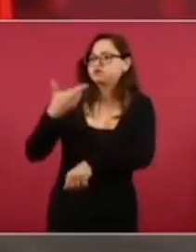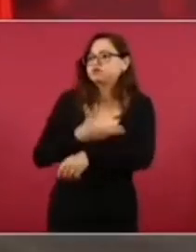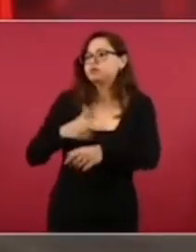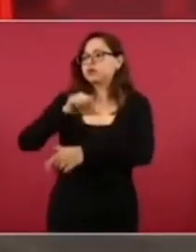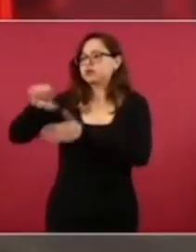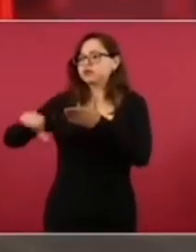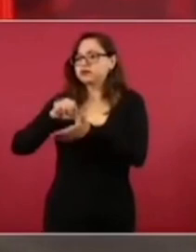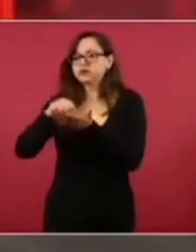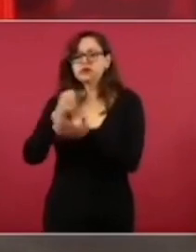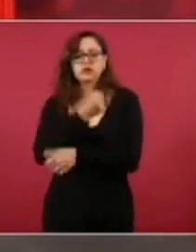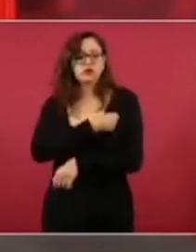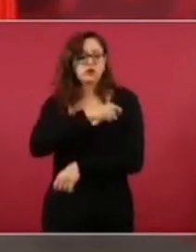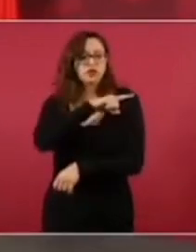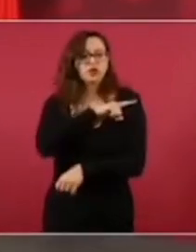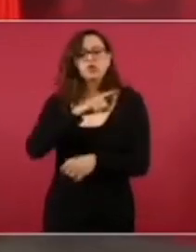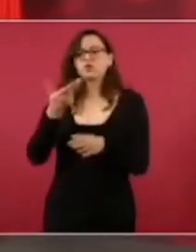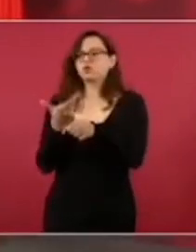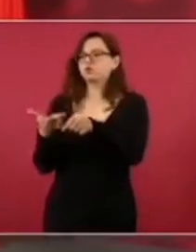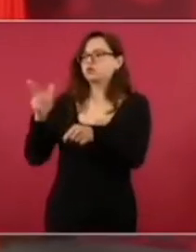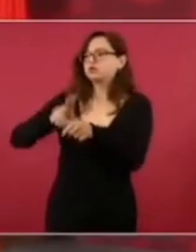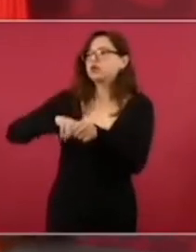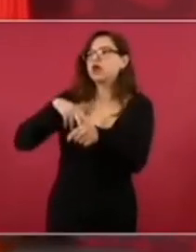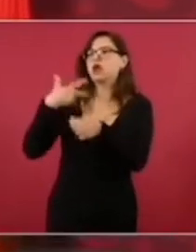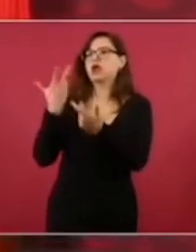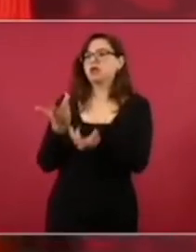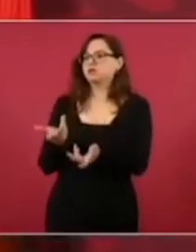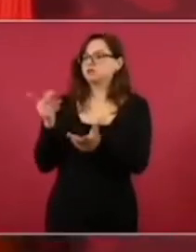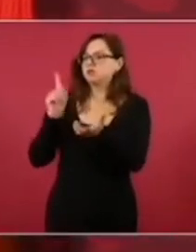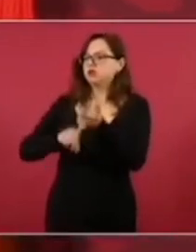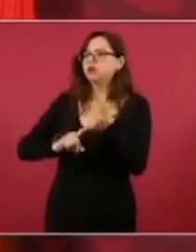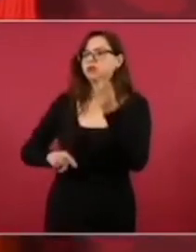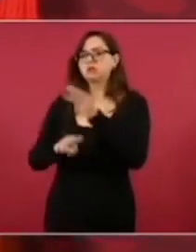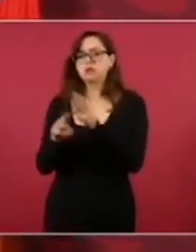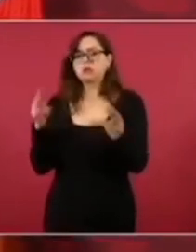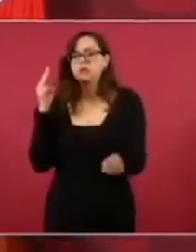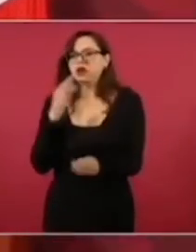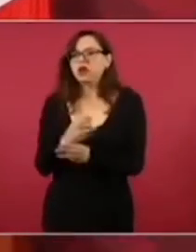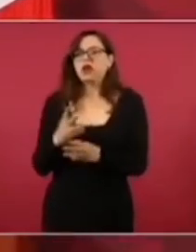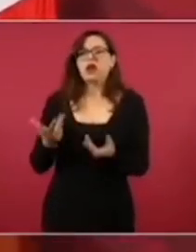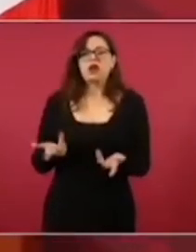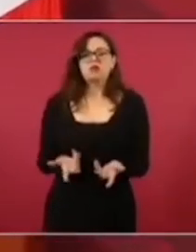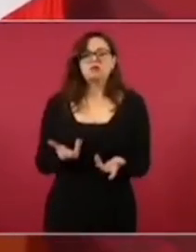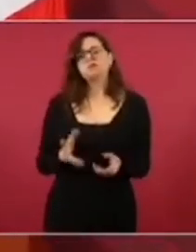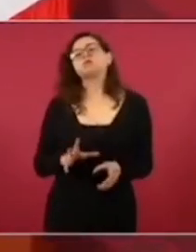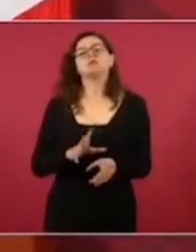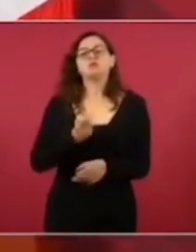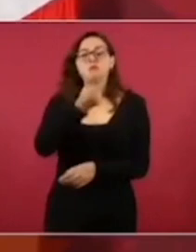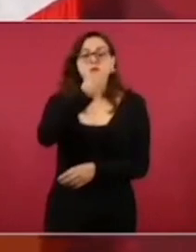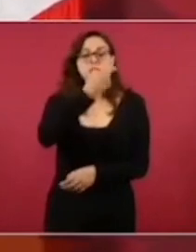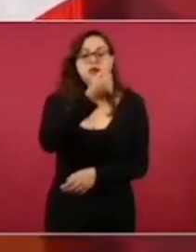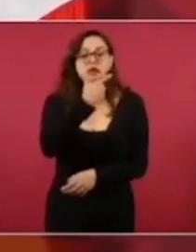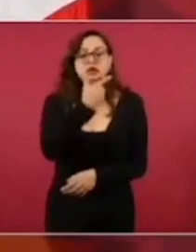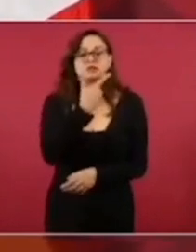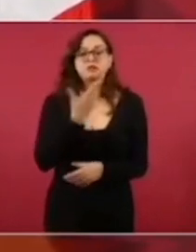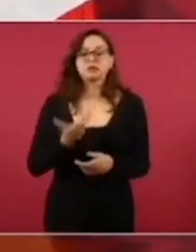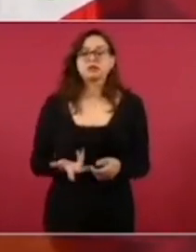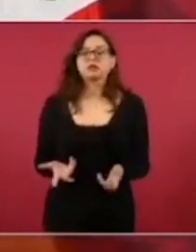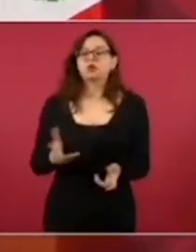salud, hospitales, bien equipados, con medicamentos